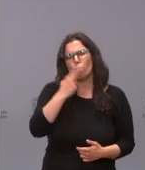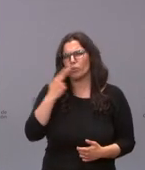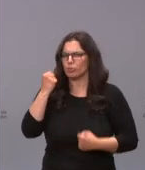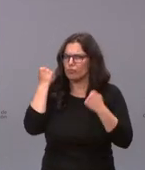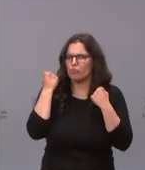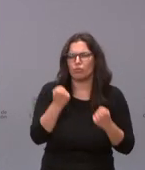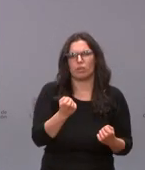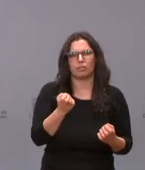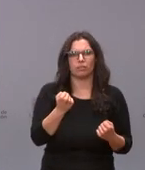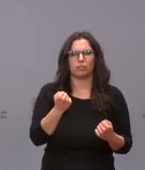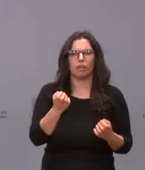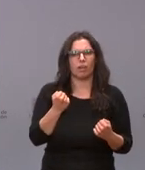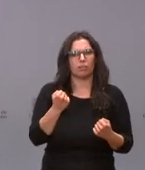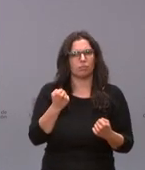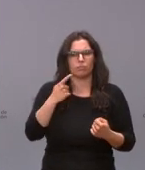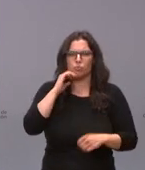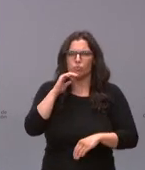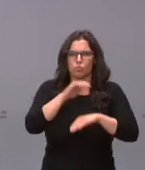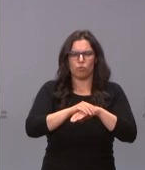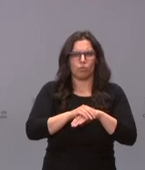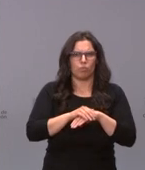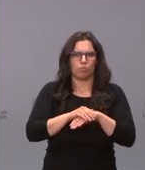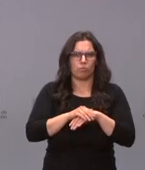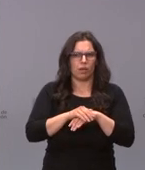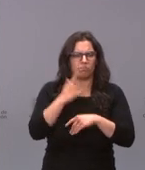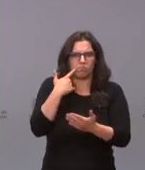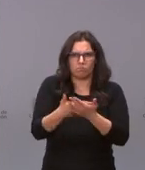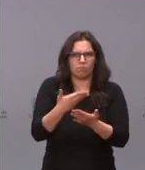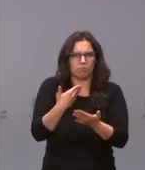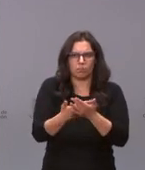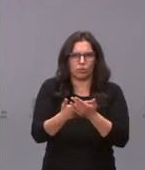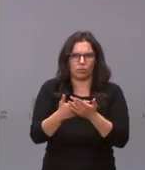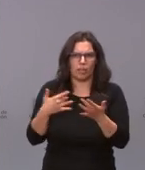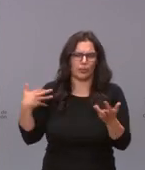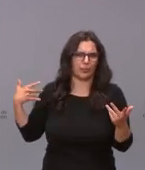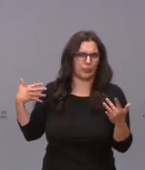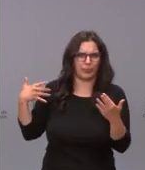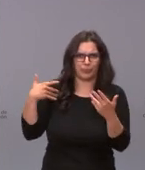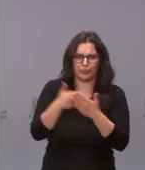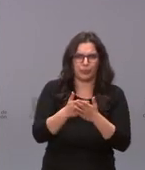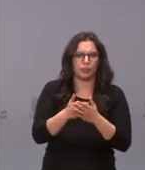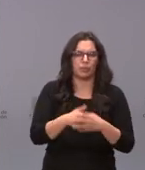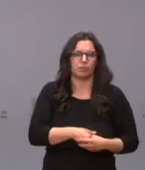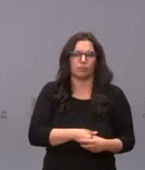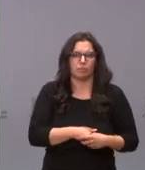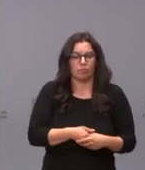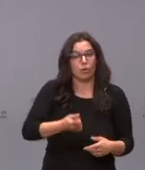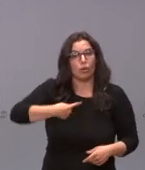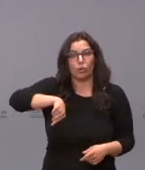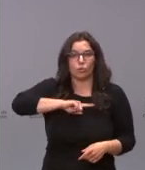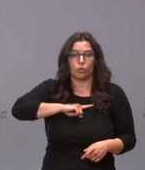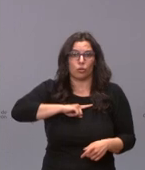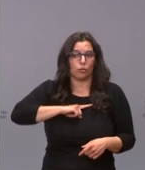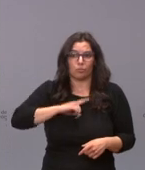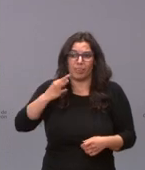y el nivel de compromiso con la ciudadanía que han demostrado durante toda esta ola nosotros no podemos